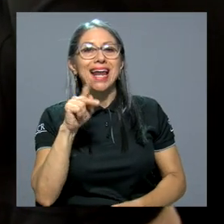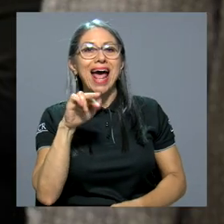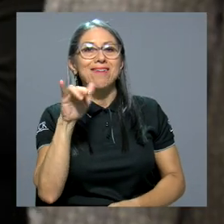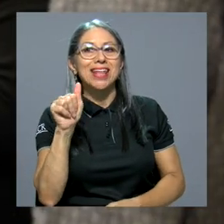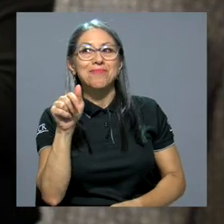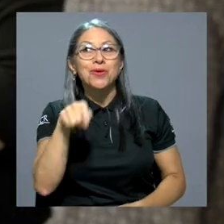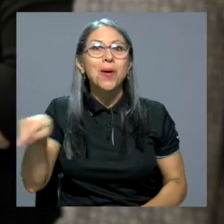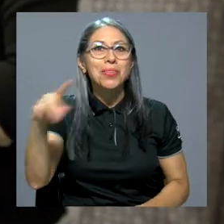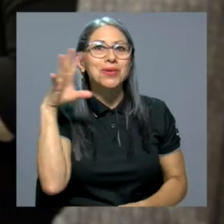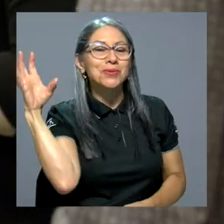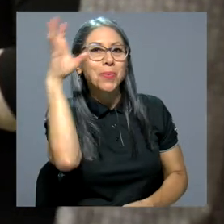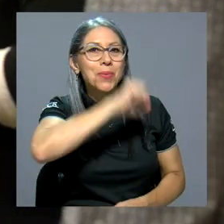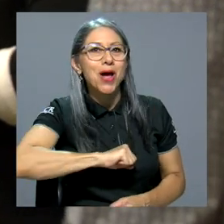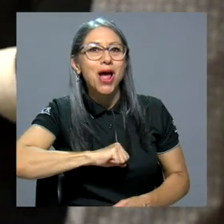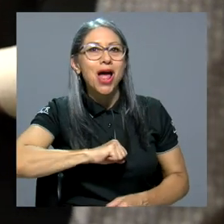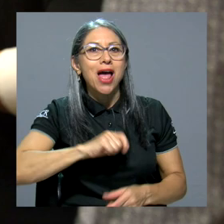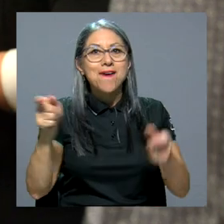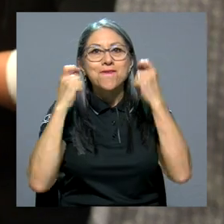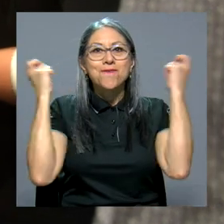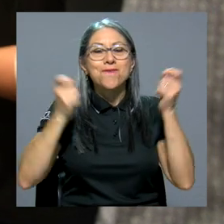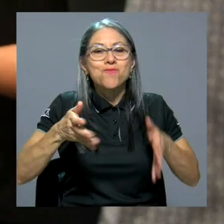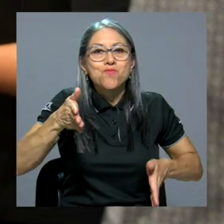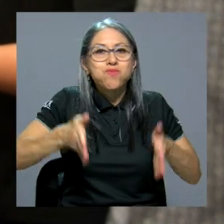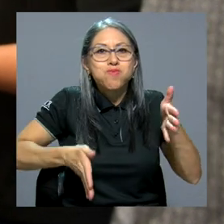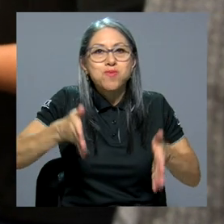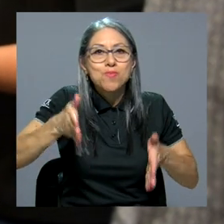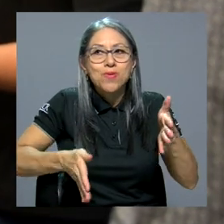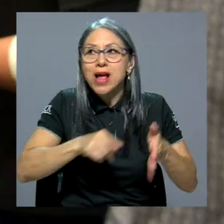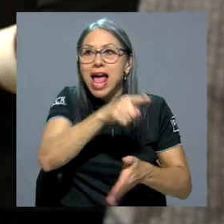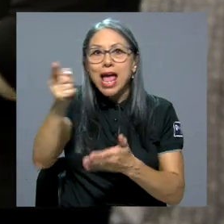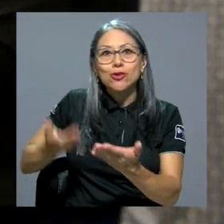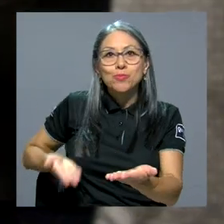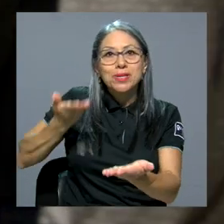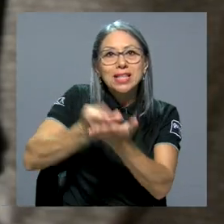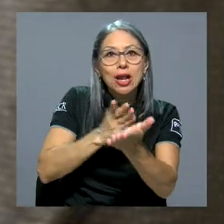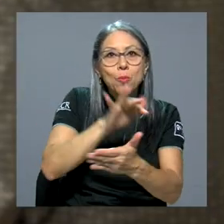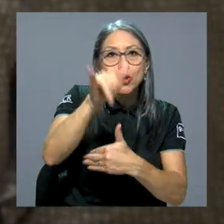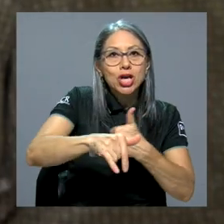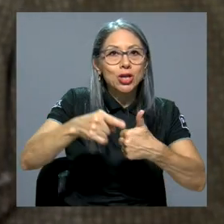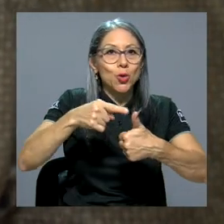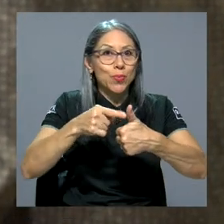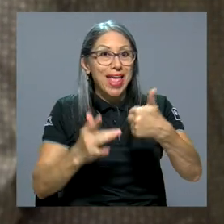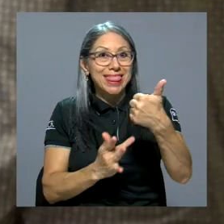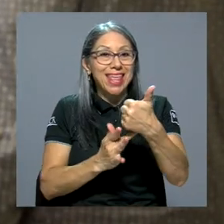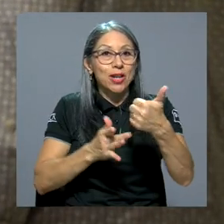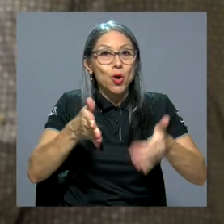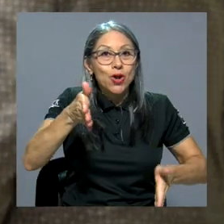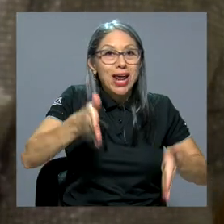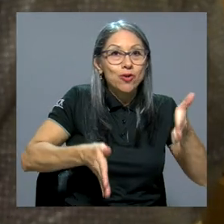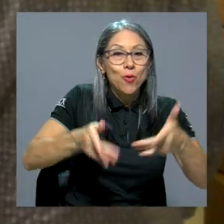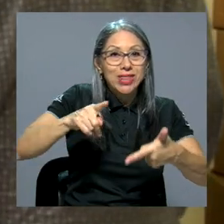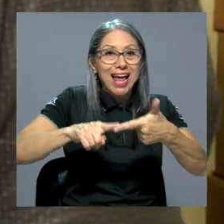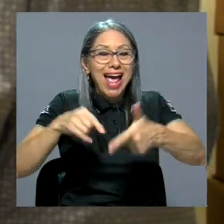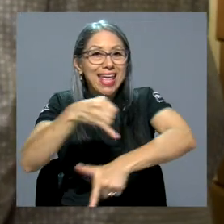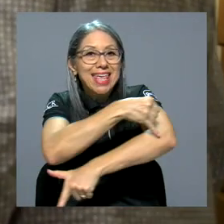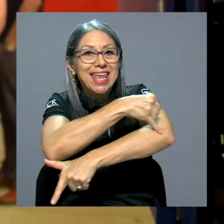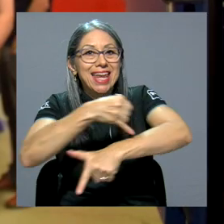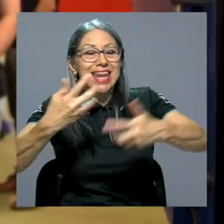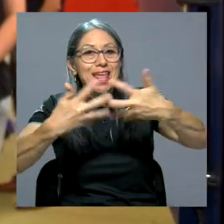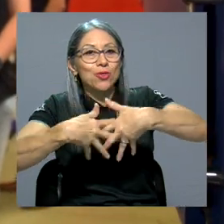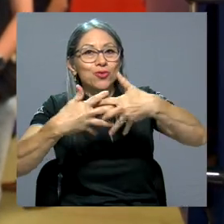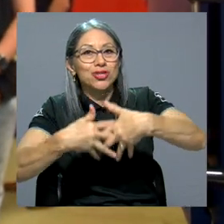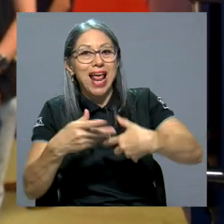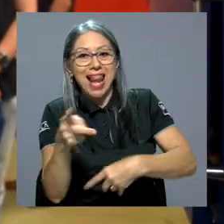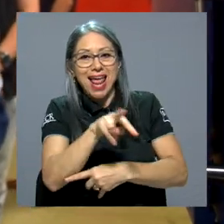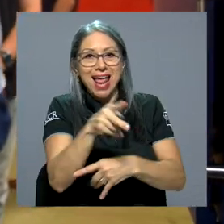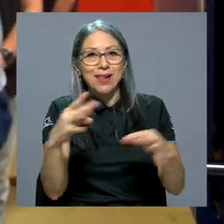se enteraron del RobotyFest UCR, postularon un proyecto que combinaba la tecnología robótica y la ingeniería industrial.